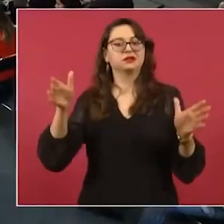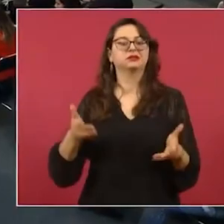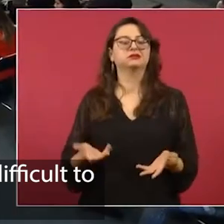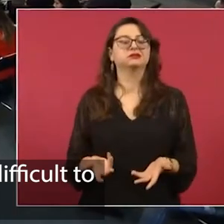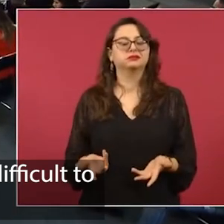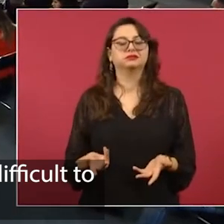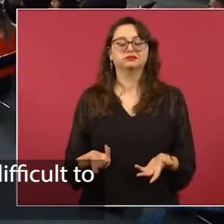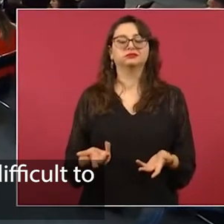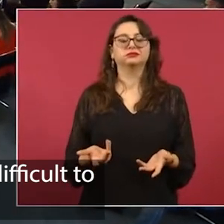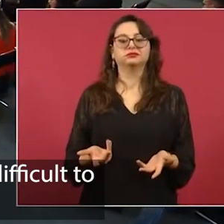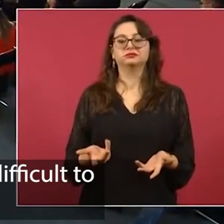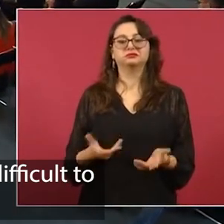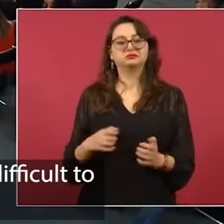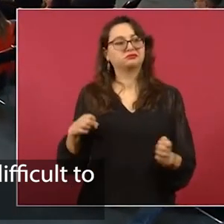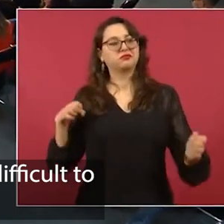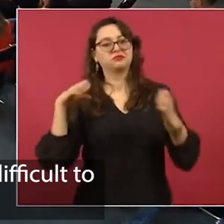No hay,